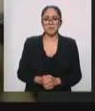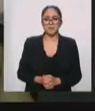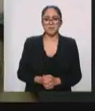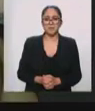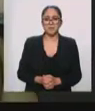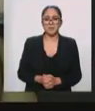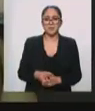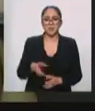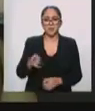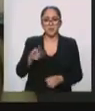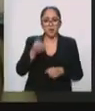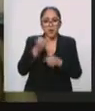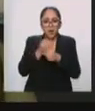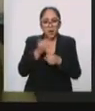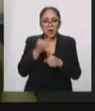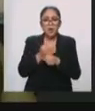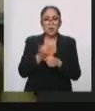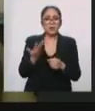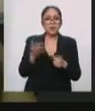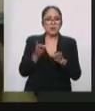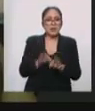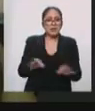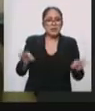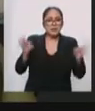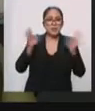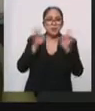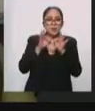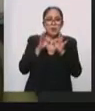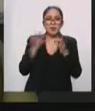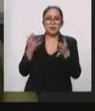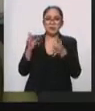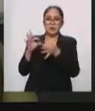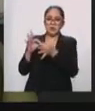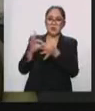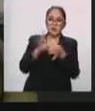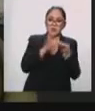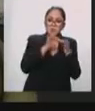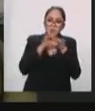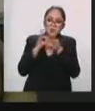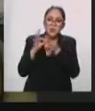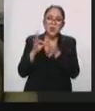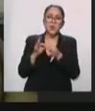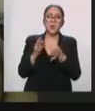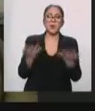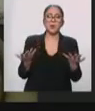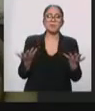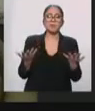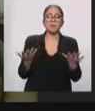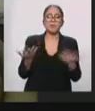unirnos, ¿no? pues, más que el problema de